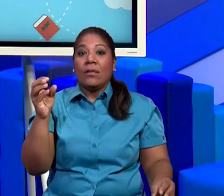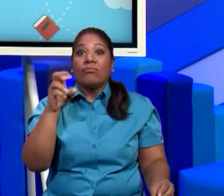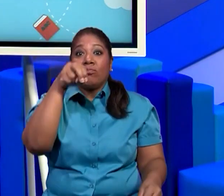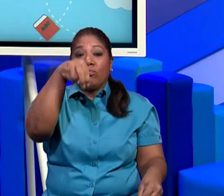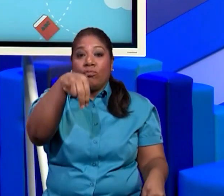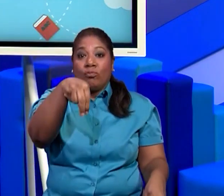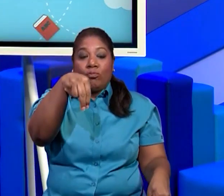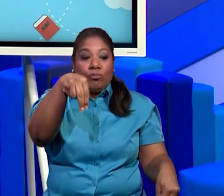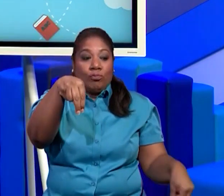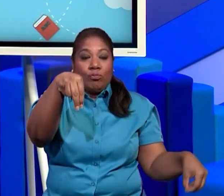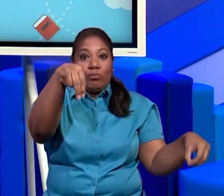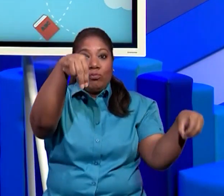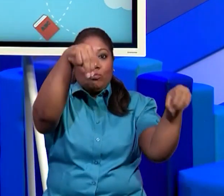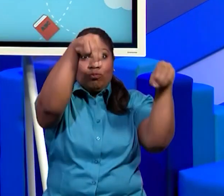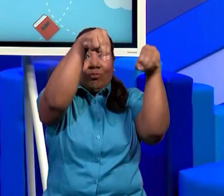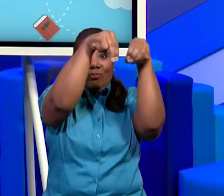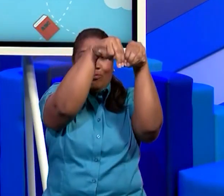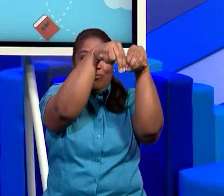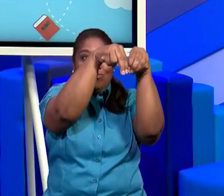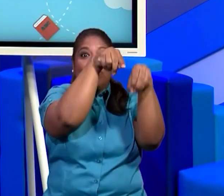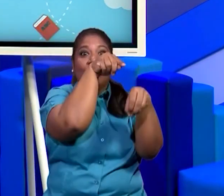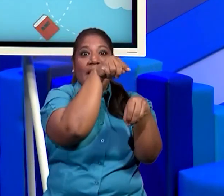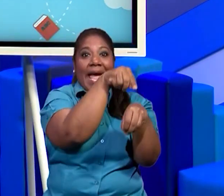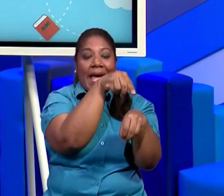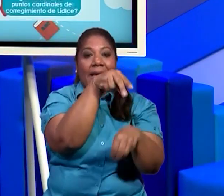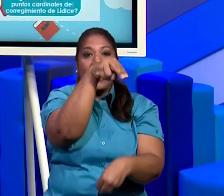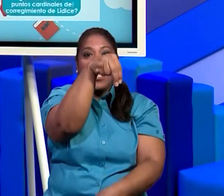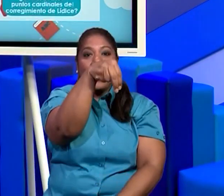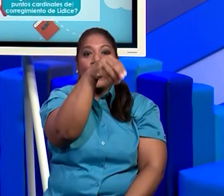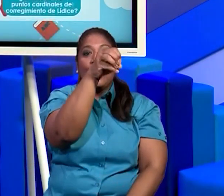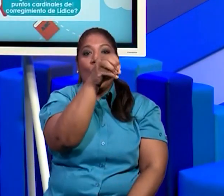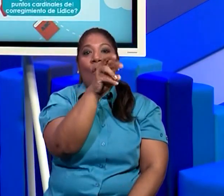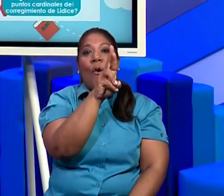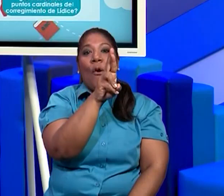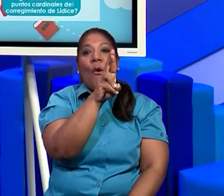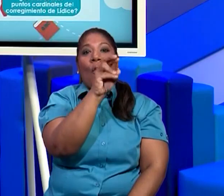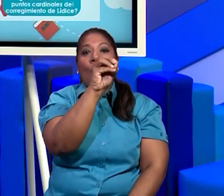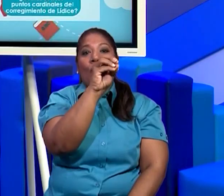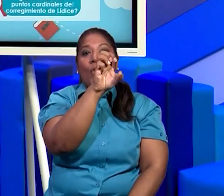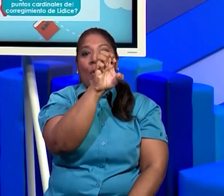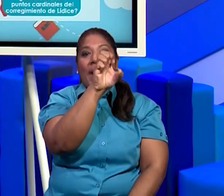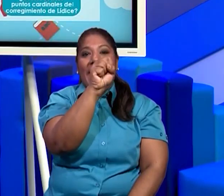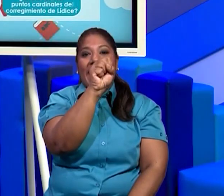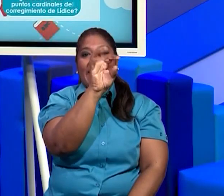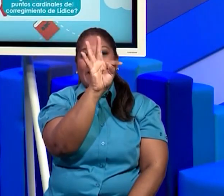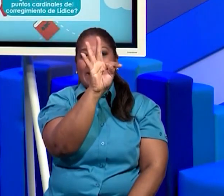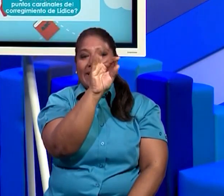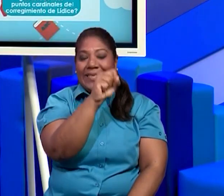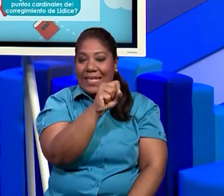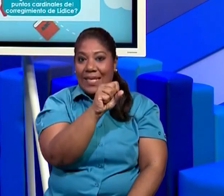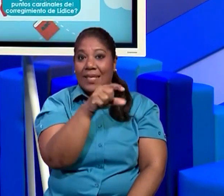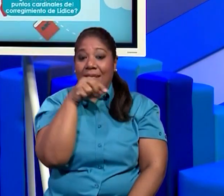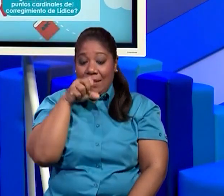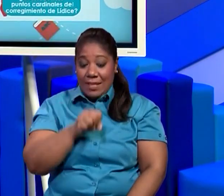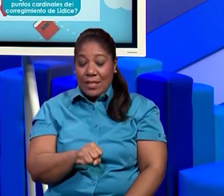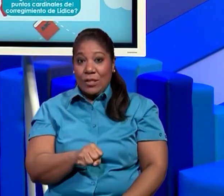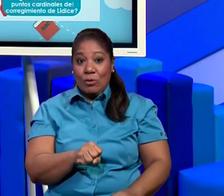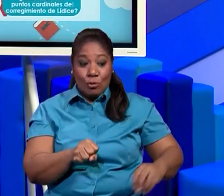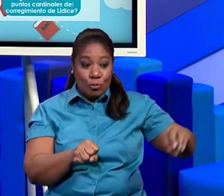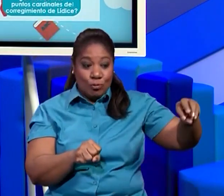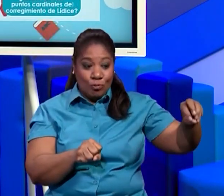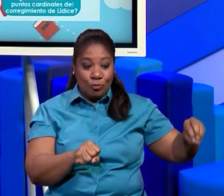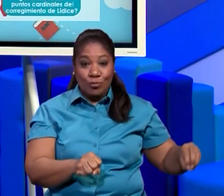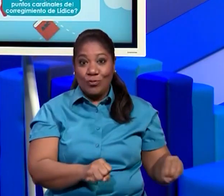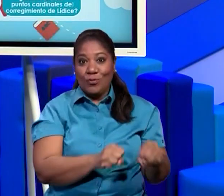suroeste? ¡Claro que sí! Estoy segura que me comprendieron. Ahora, chicos,